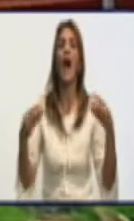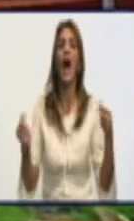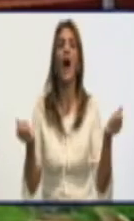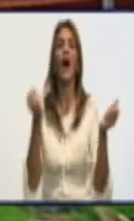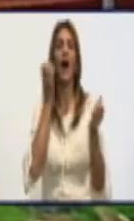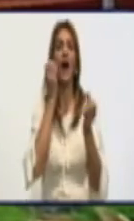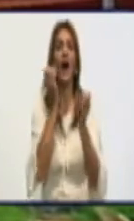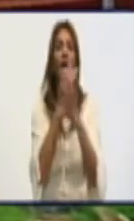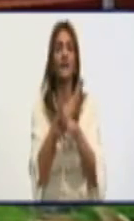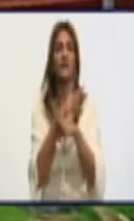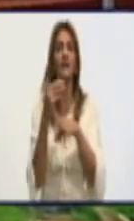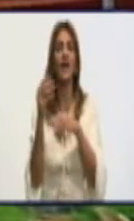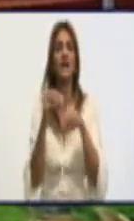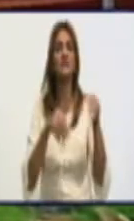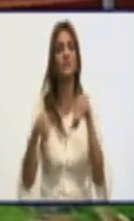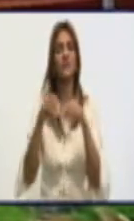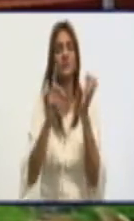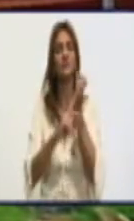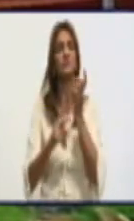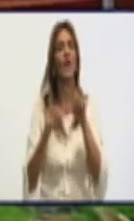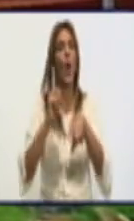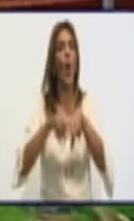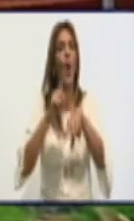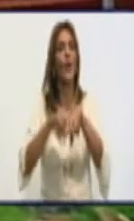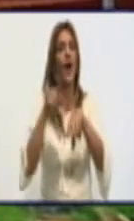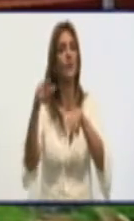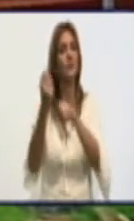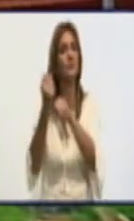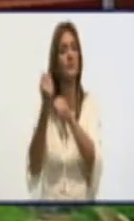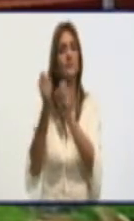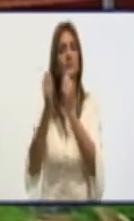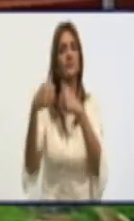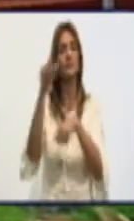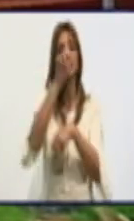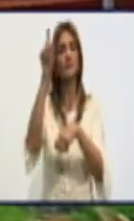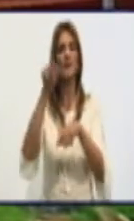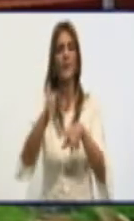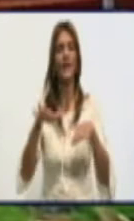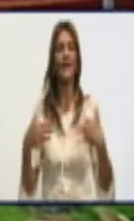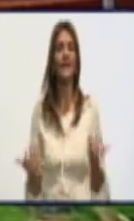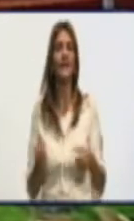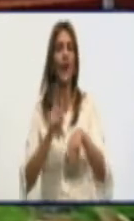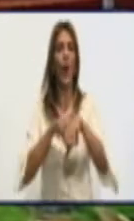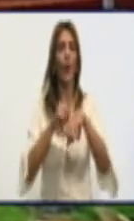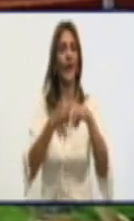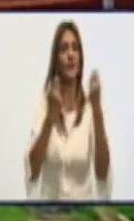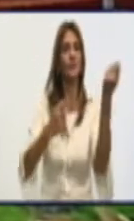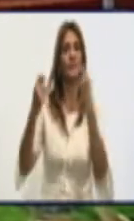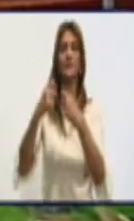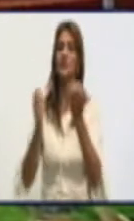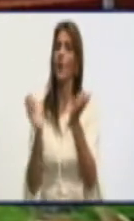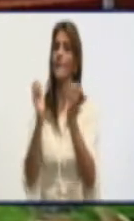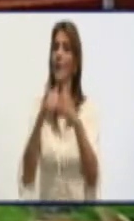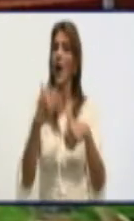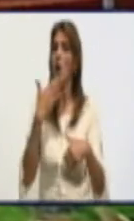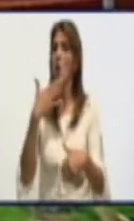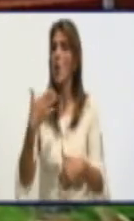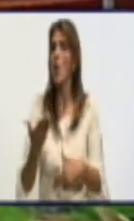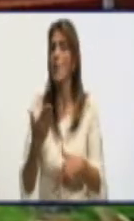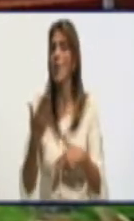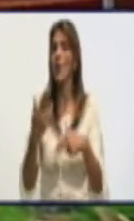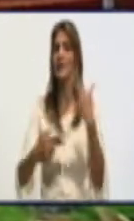energética, en qué horario están trabajando tus panaderías, en qué horario están vendiendo el pan, cómo lo están